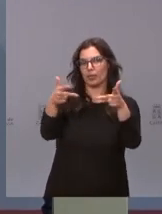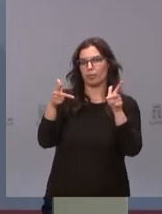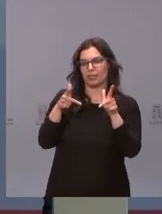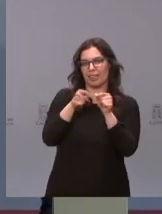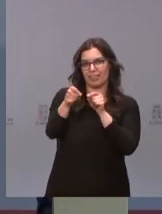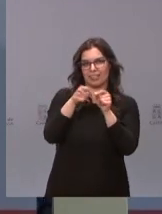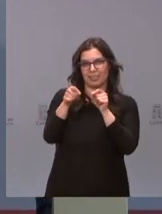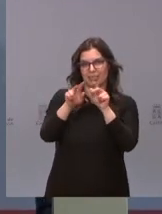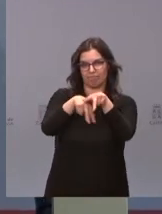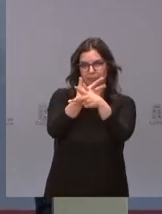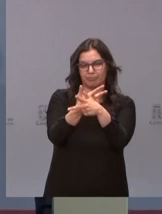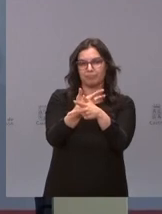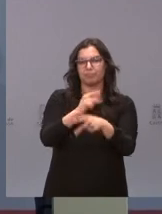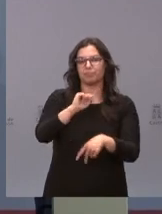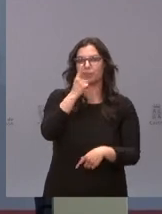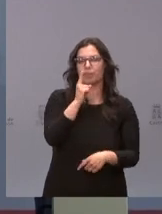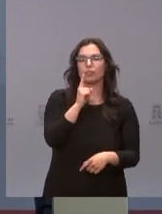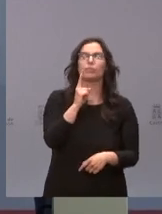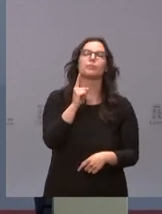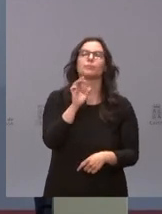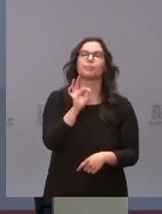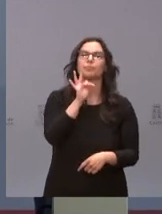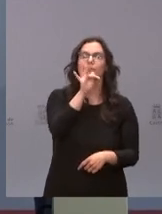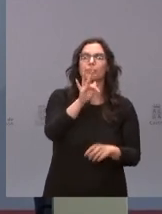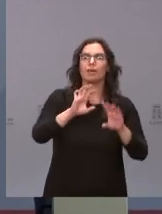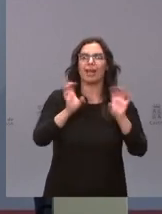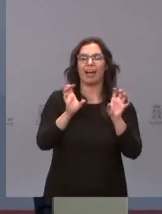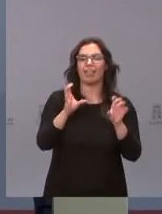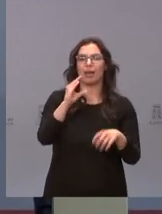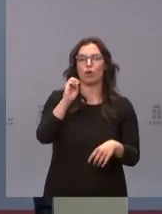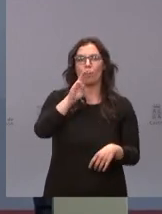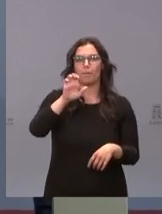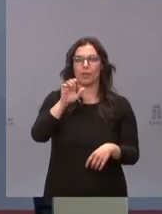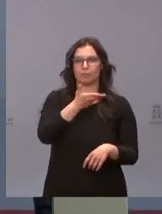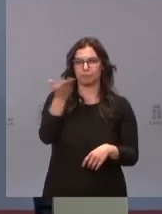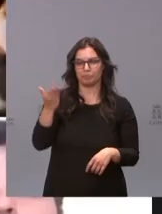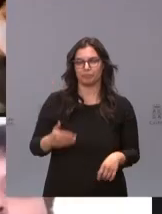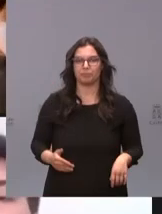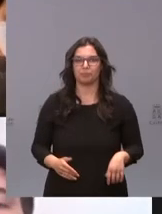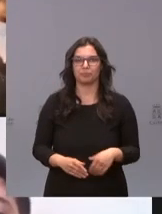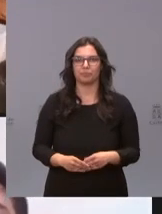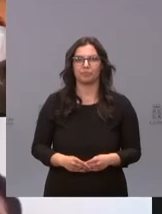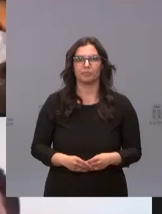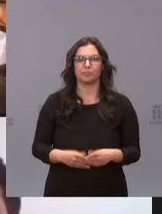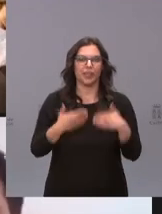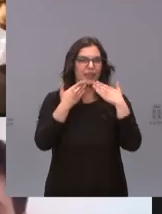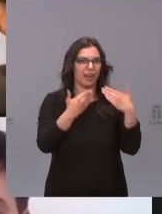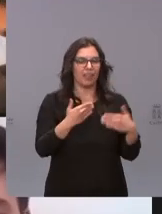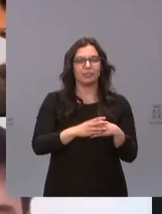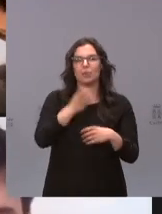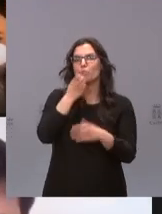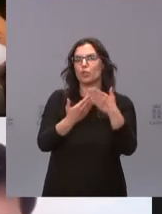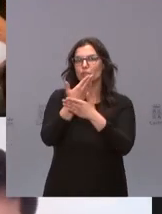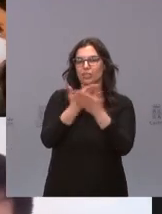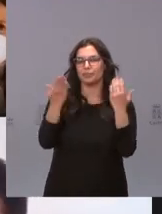telemática. Comenzamos por Laura Ríos de la cadena COPE. Adelante, Laura. Muchas gracias. Buenos días a